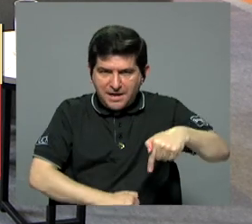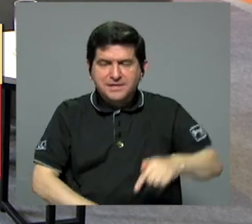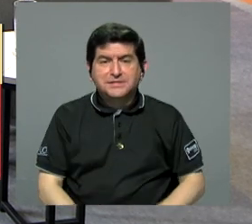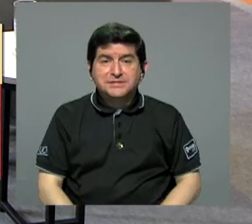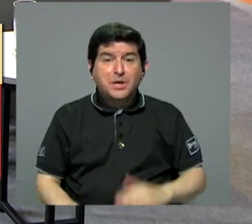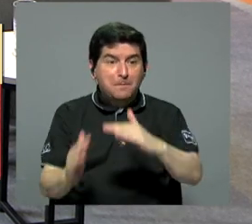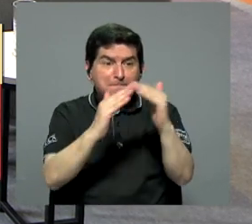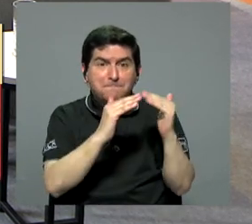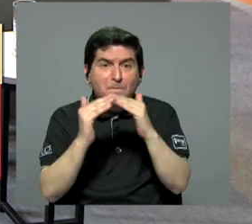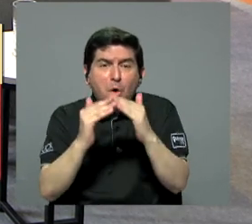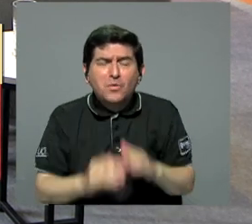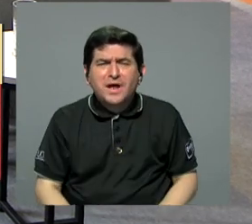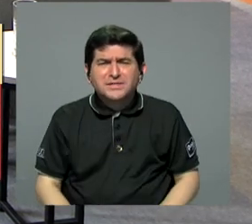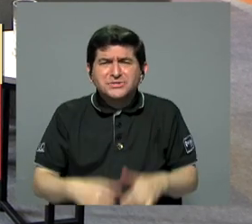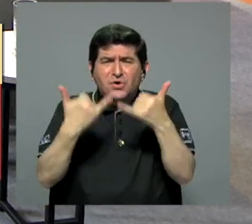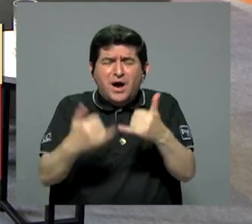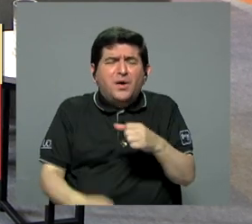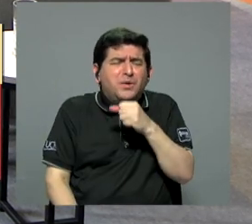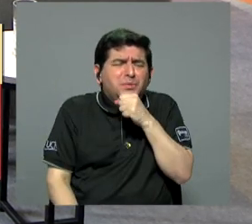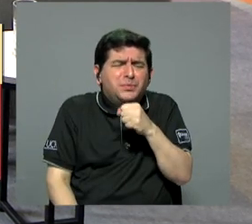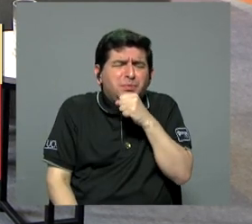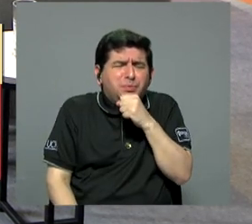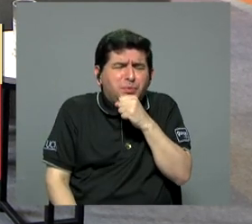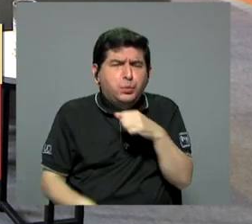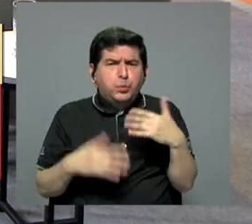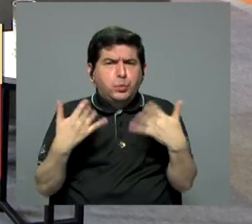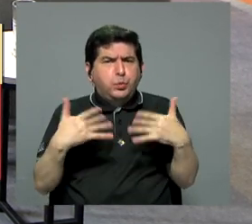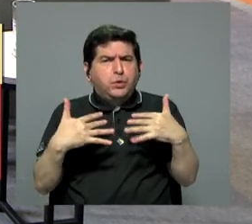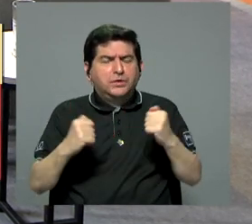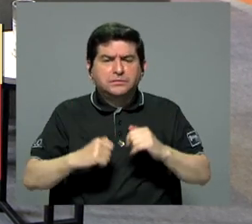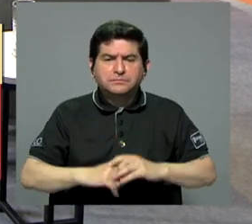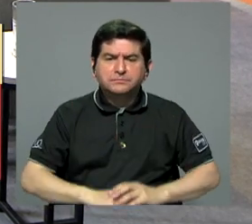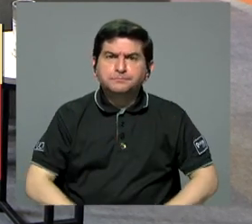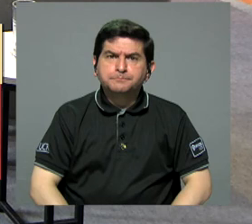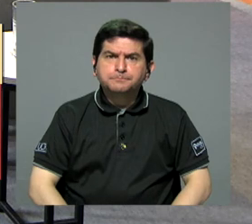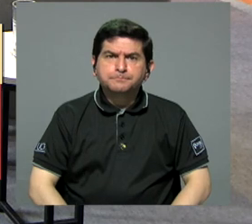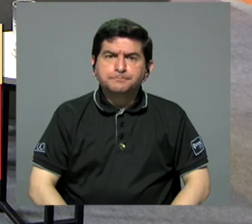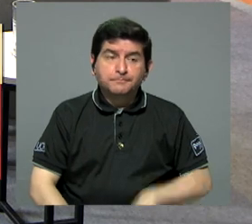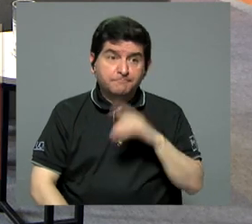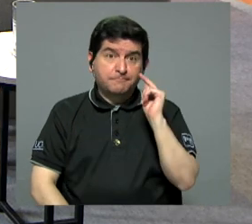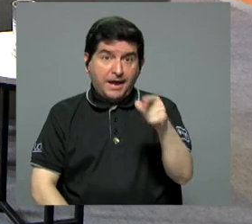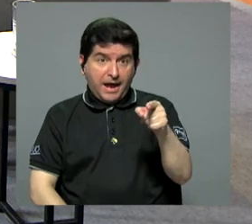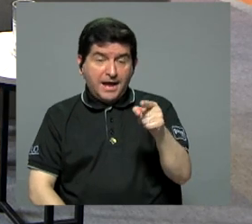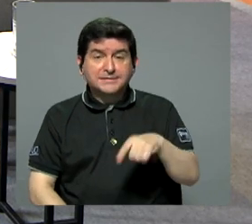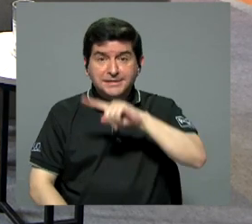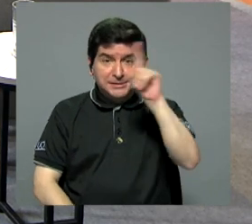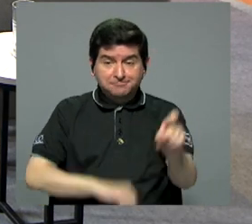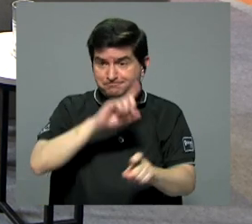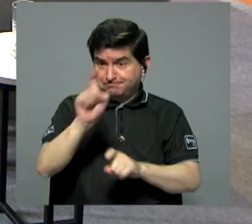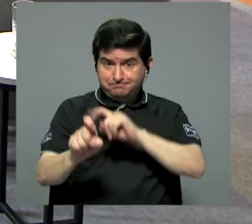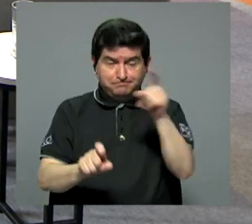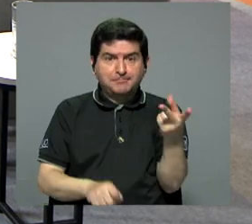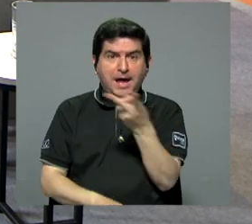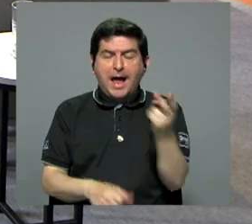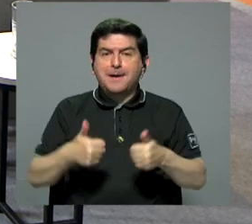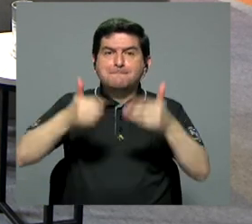nuestro en que la población se está avejentando cada vez más? Bien, esas son las preguntas para ambos candidatos. Me